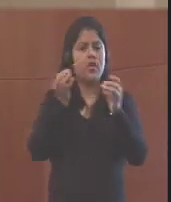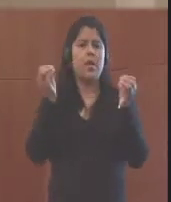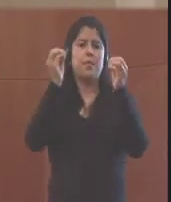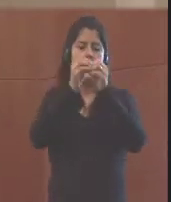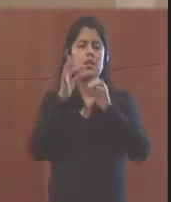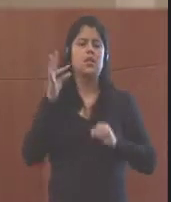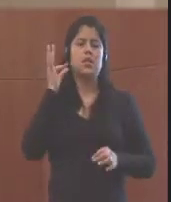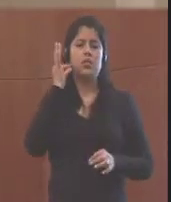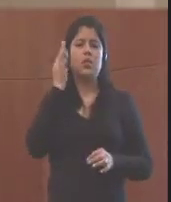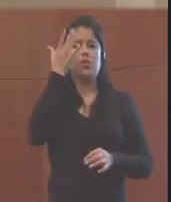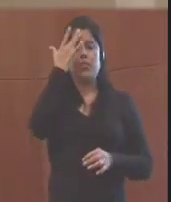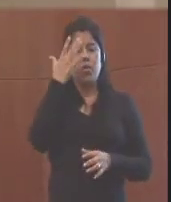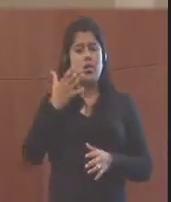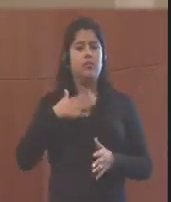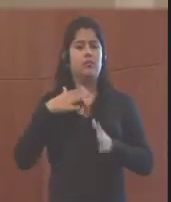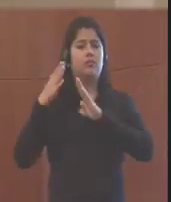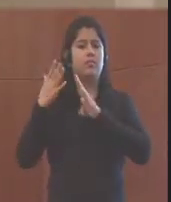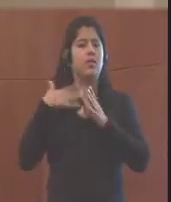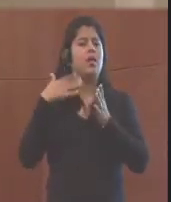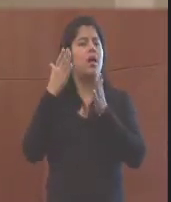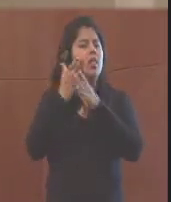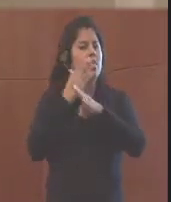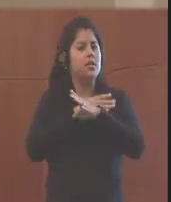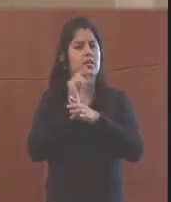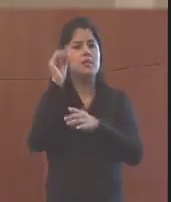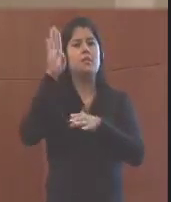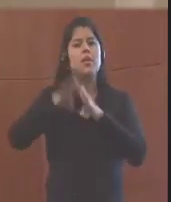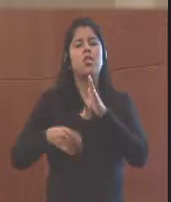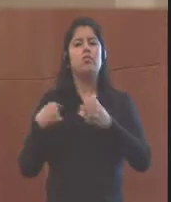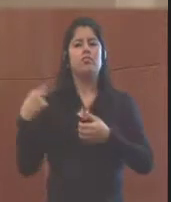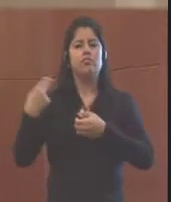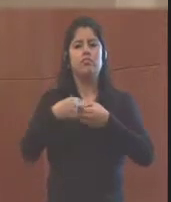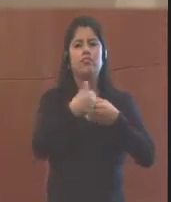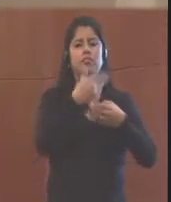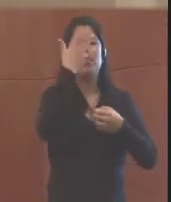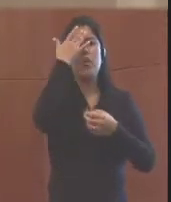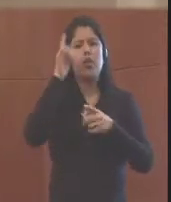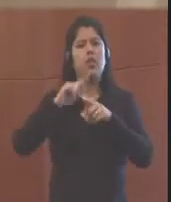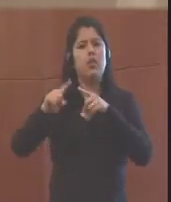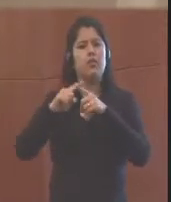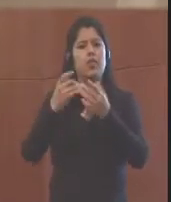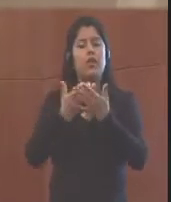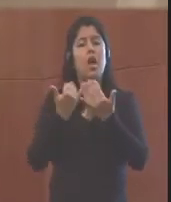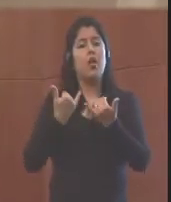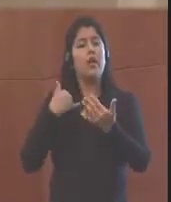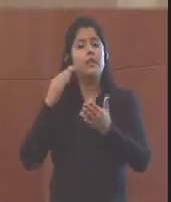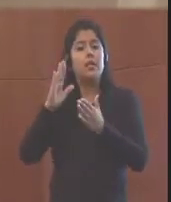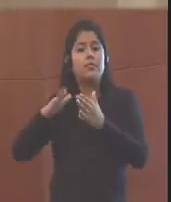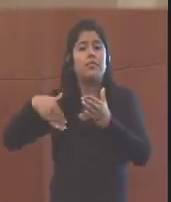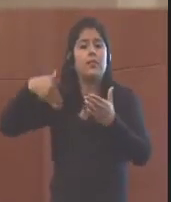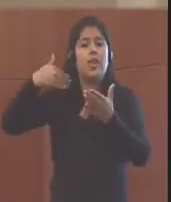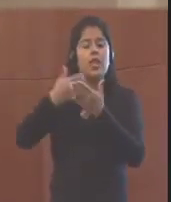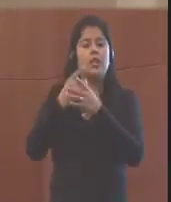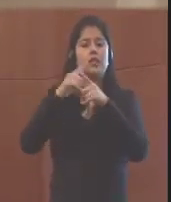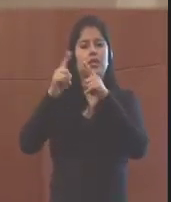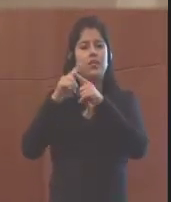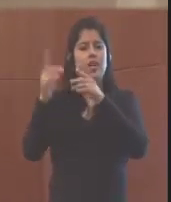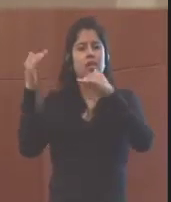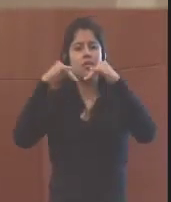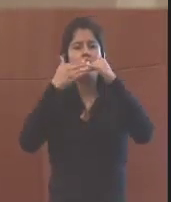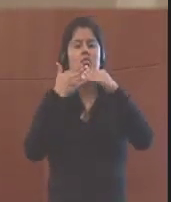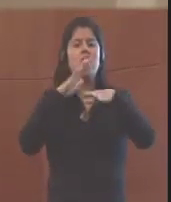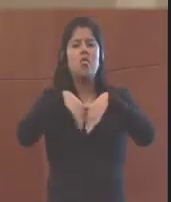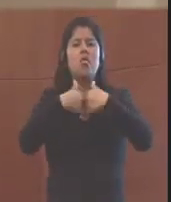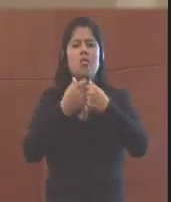mujeres porque tradicionalmente han tenido menos acceso a estos recursos y están entrando a un desastre, enfrentando un desastre con